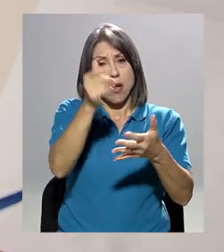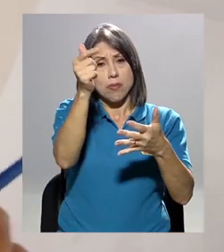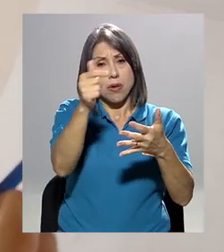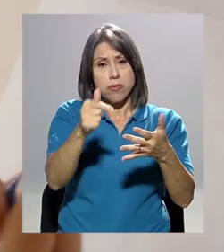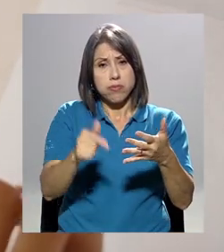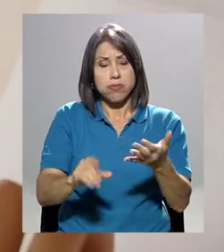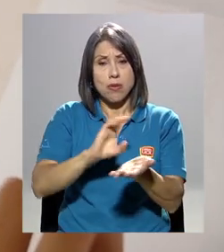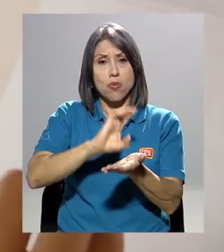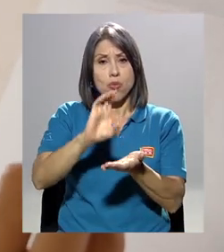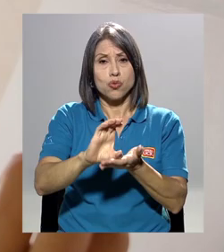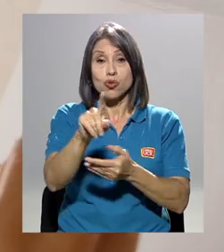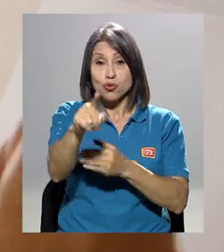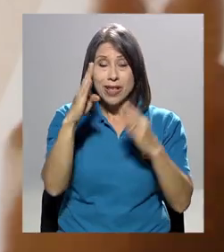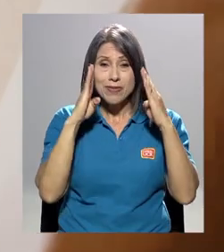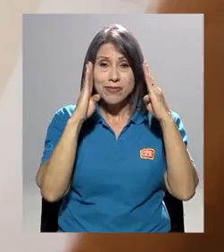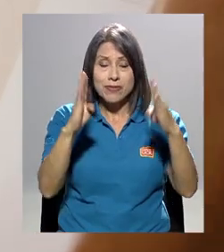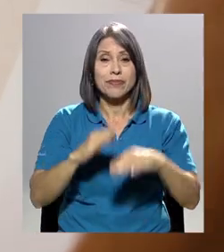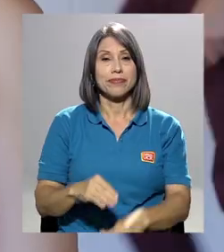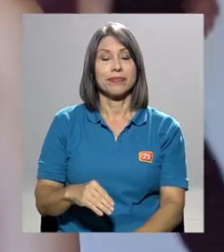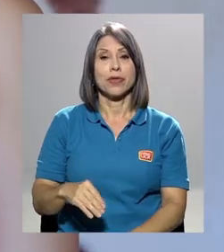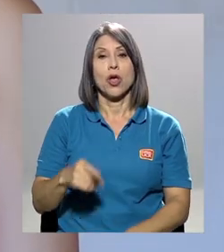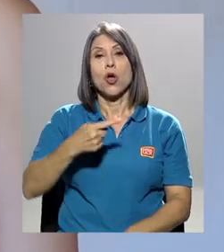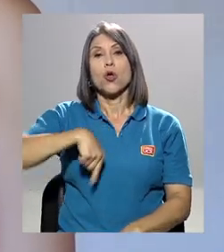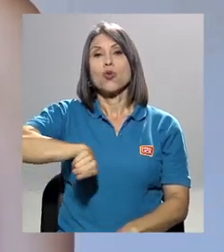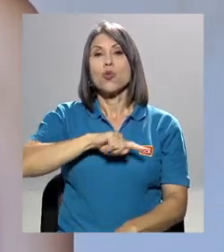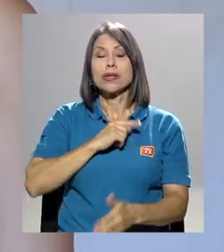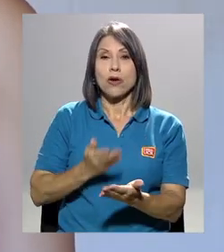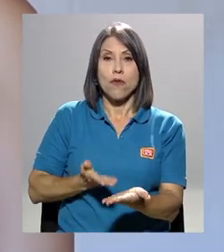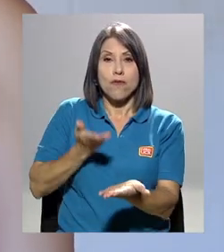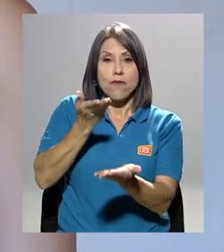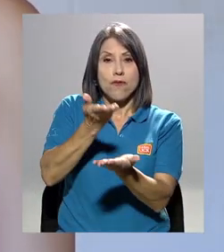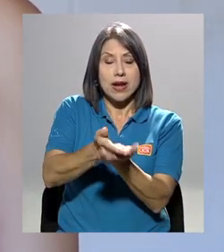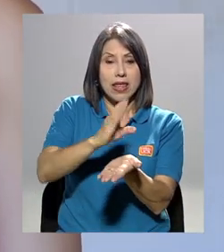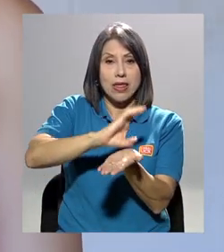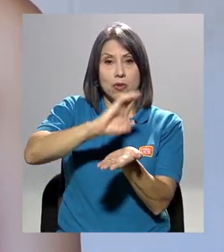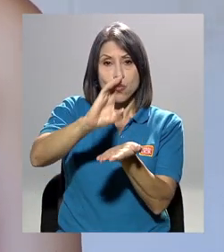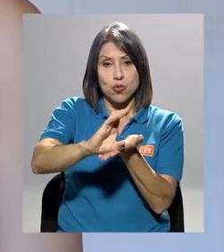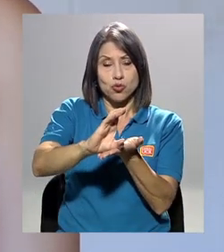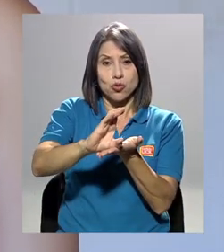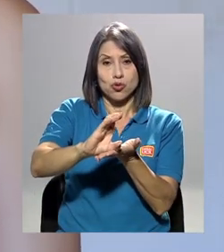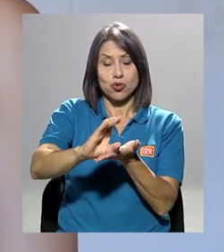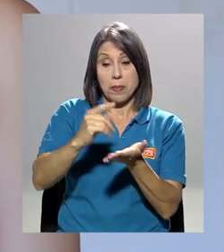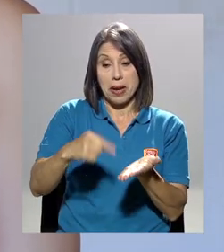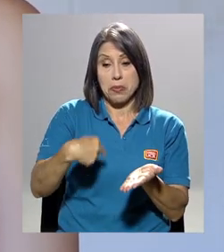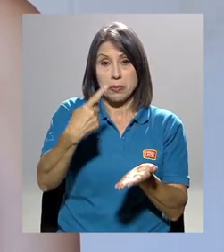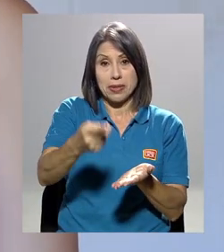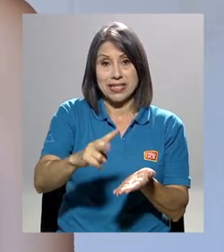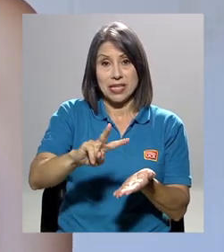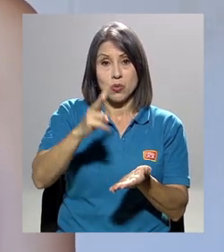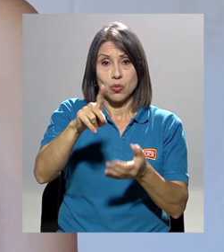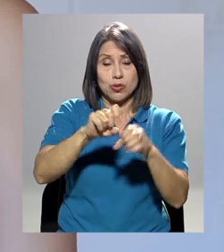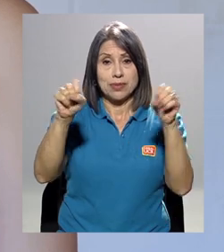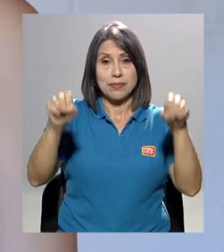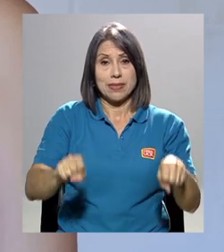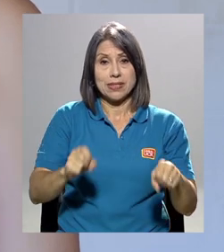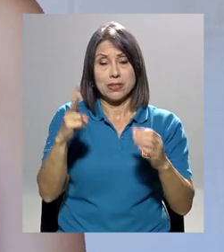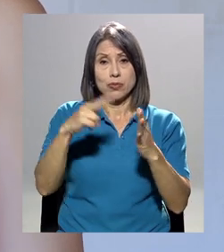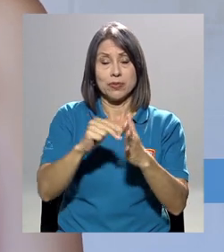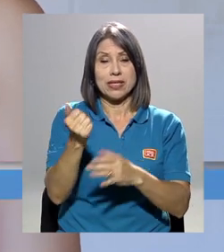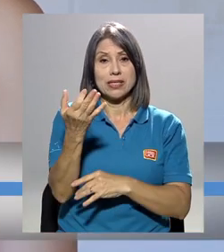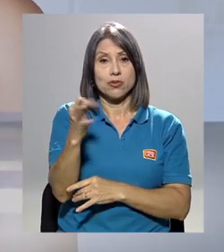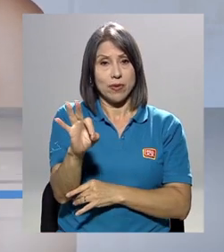mucha atención. Nuestra oferta de cursos para este segundo semestre del 2019